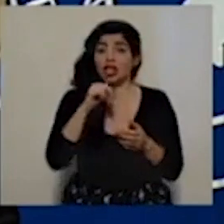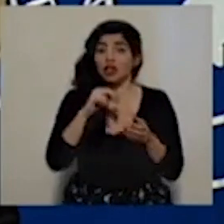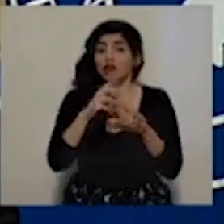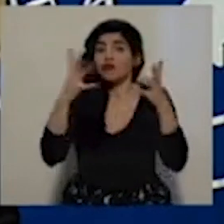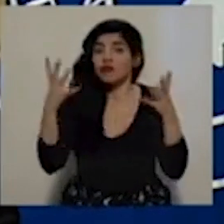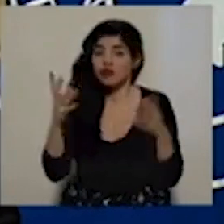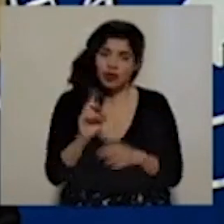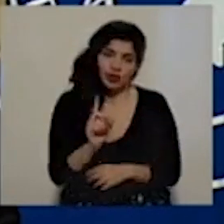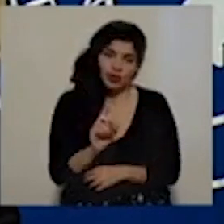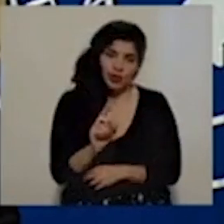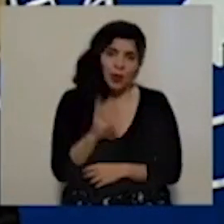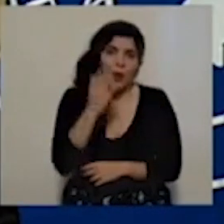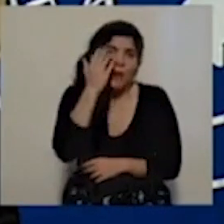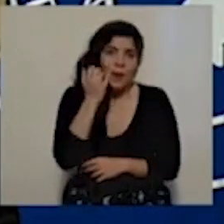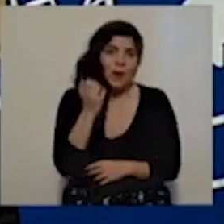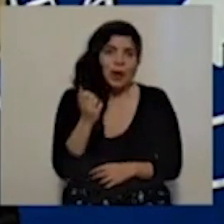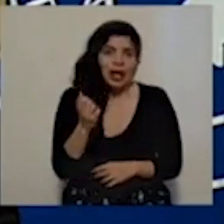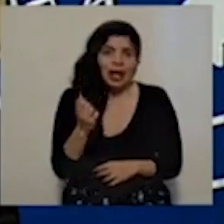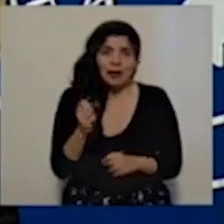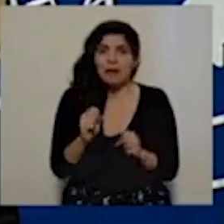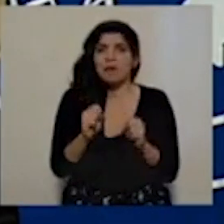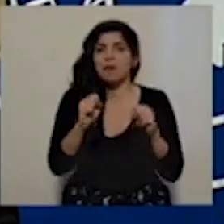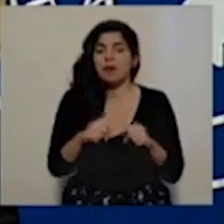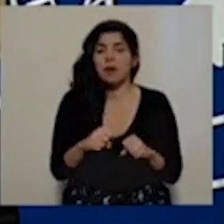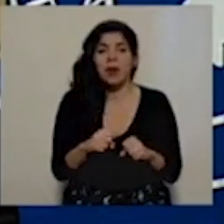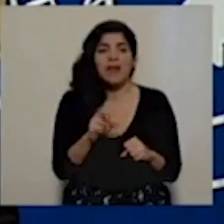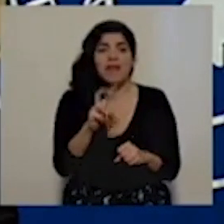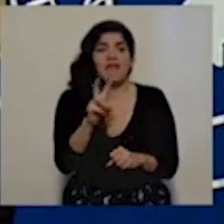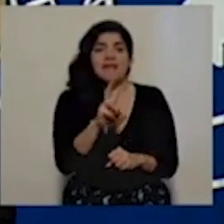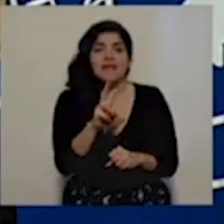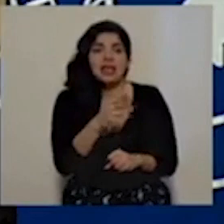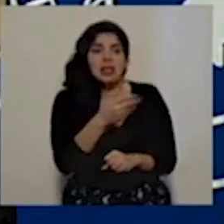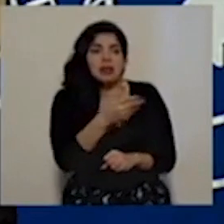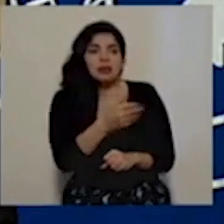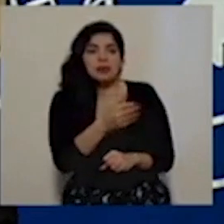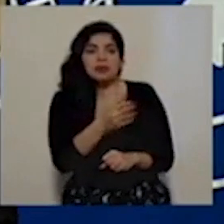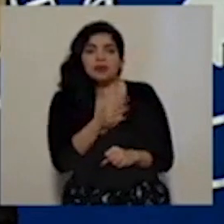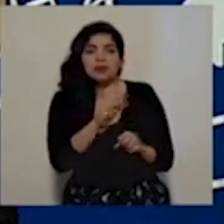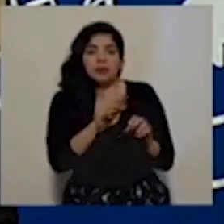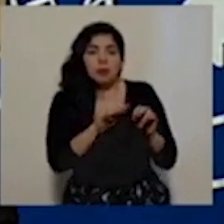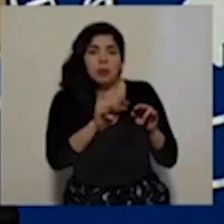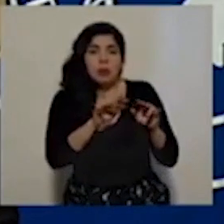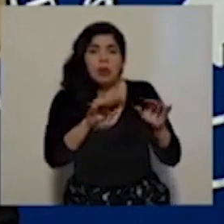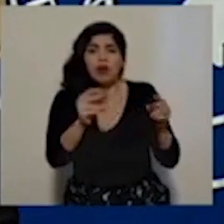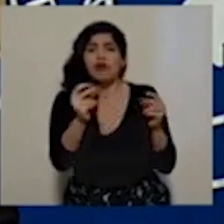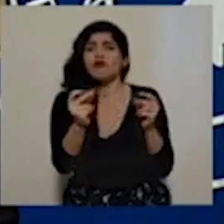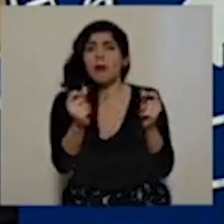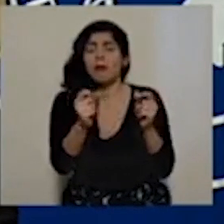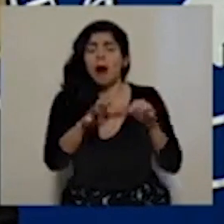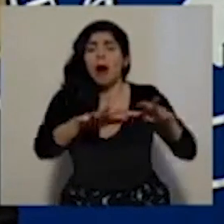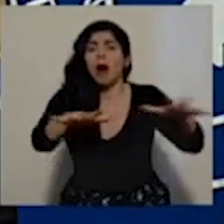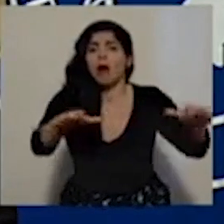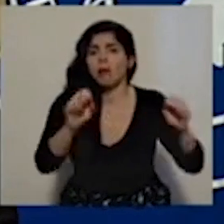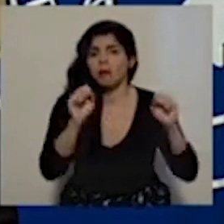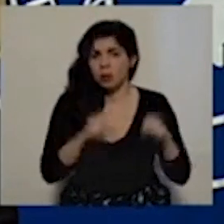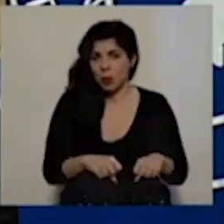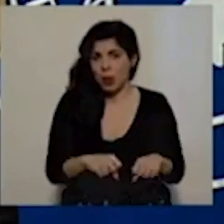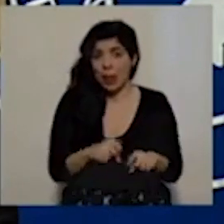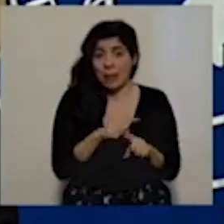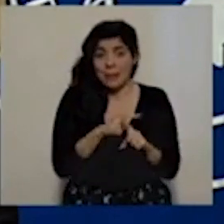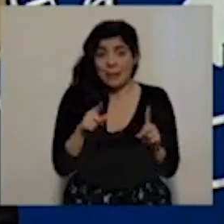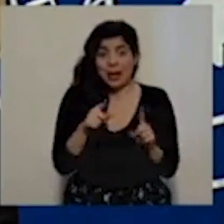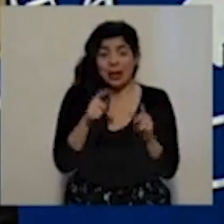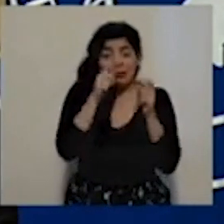es muy amplio, ¿verdad? Porque pueden haber comportamientos del virus muy rápidos en algún momento. Sin embargo,